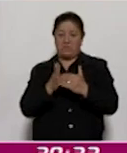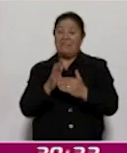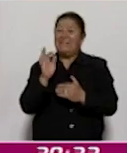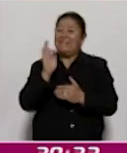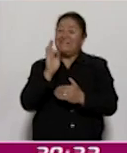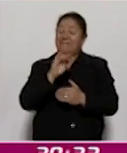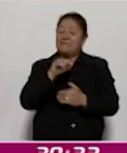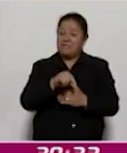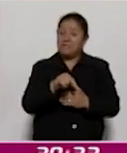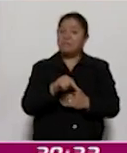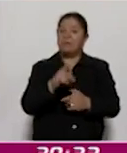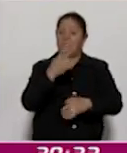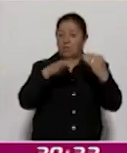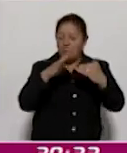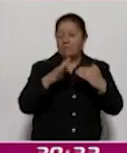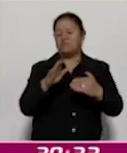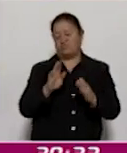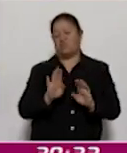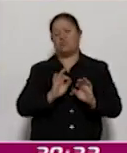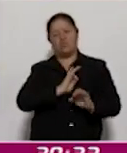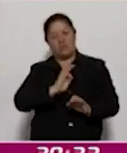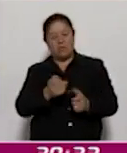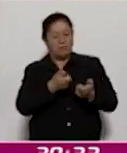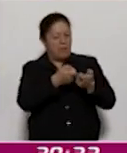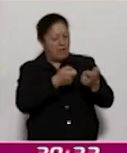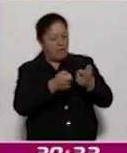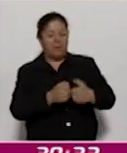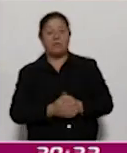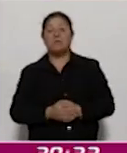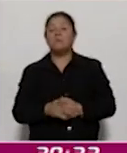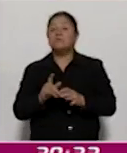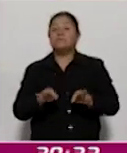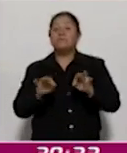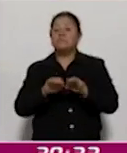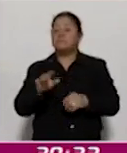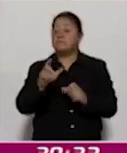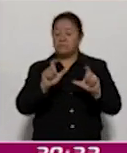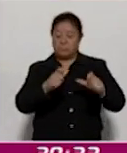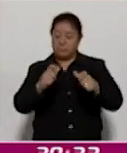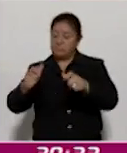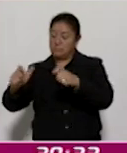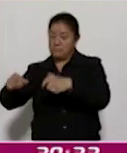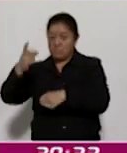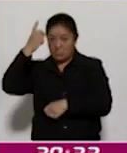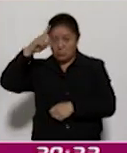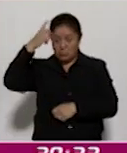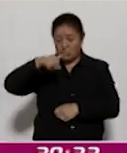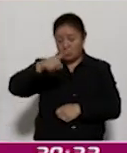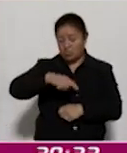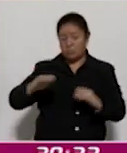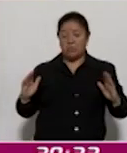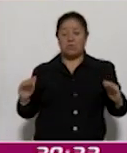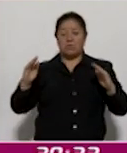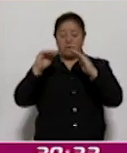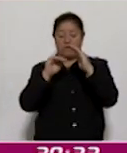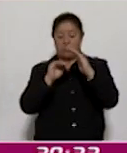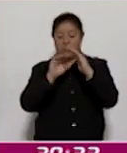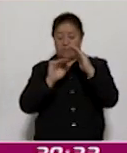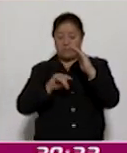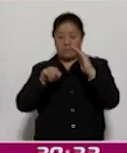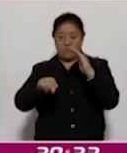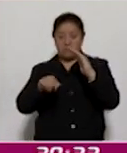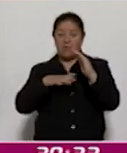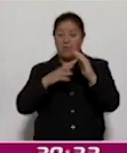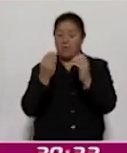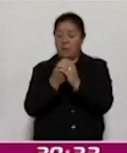repuntar. Importante la capacitación a los propietarios de los terrenos circundantes a las faldas de la Malinche, porque esto, como bien lo dice